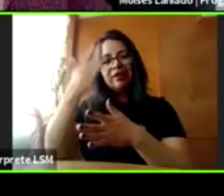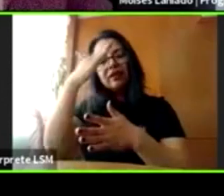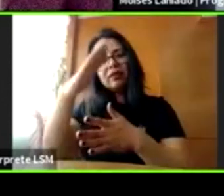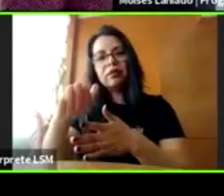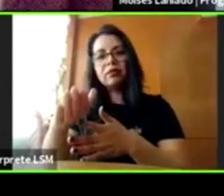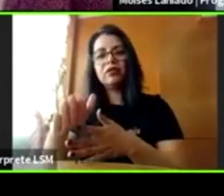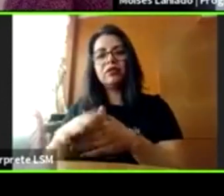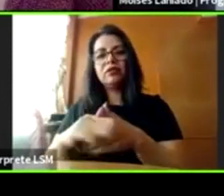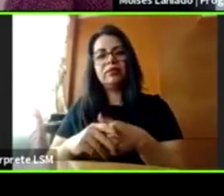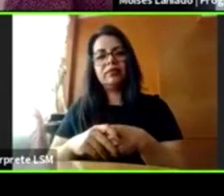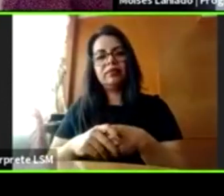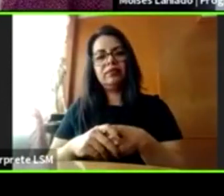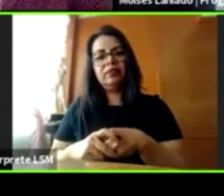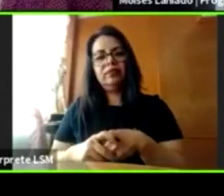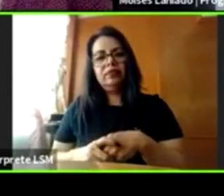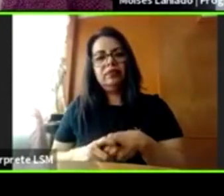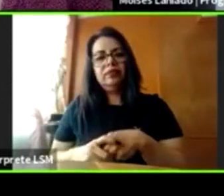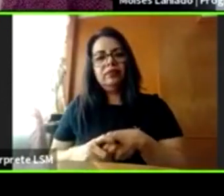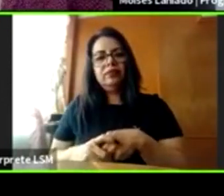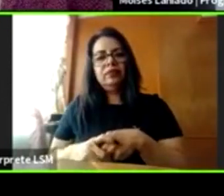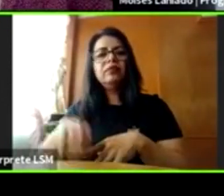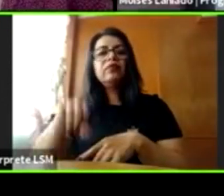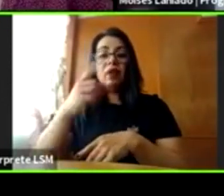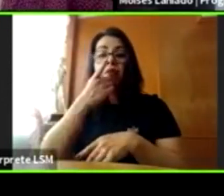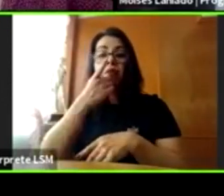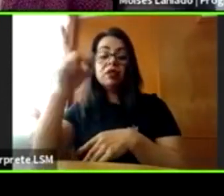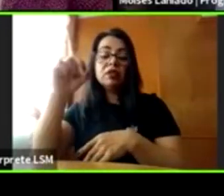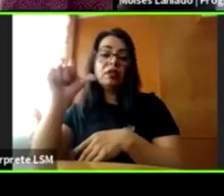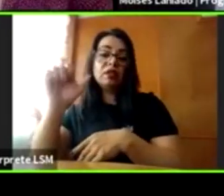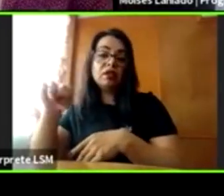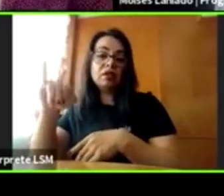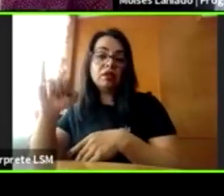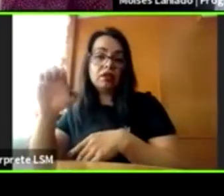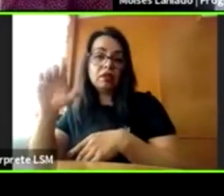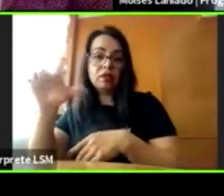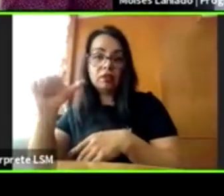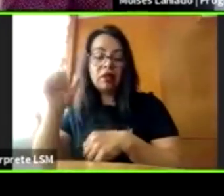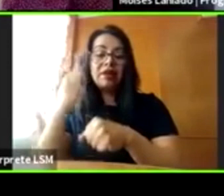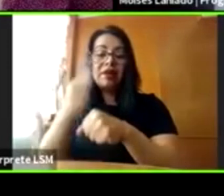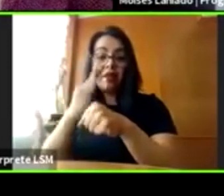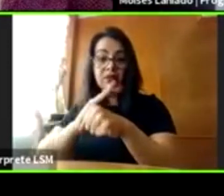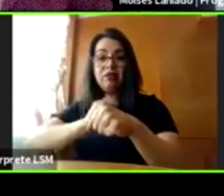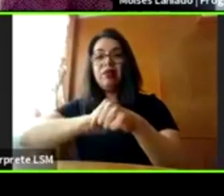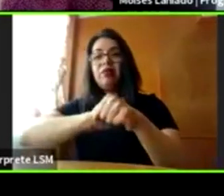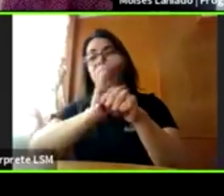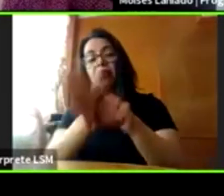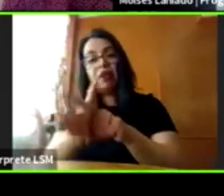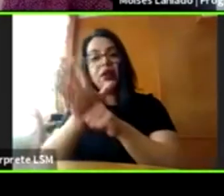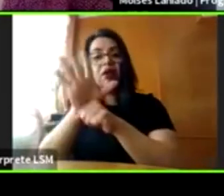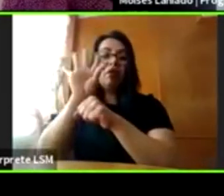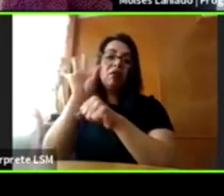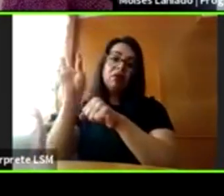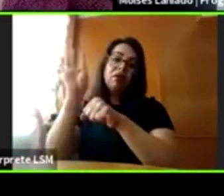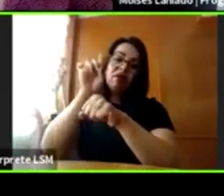dijo Daniela, ahorita con el COVID y la cuarentena y el confinamiento